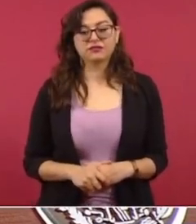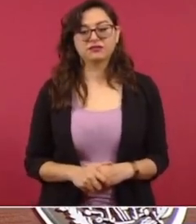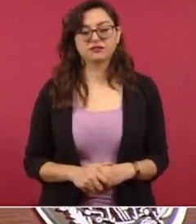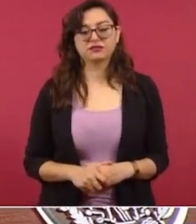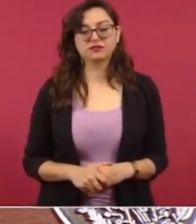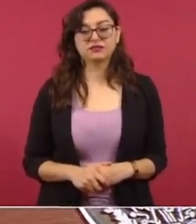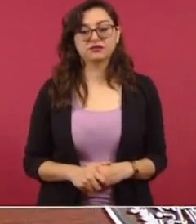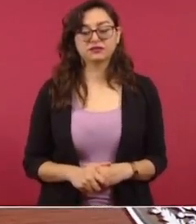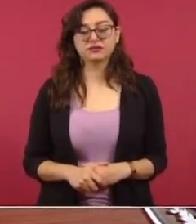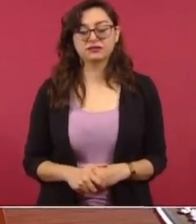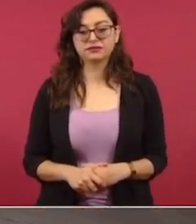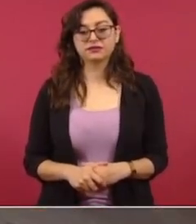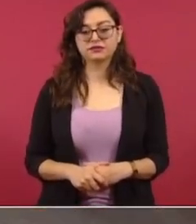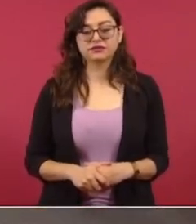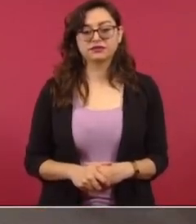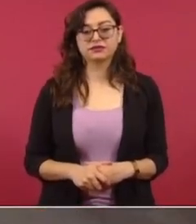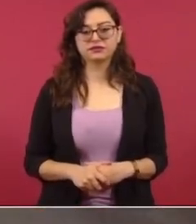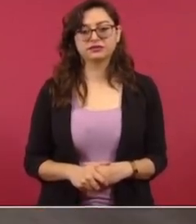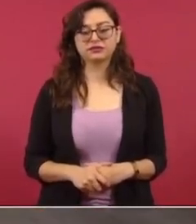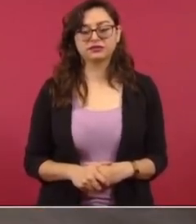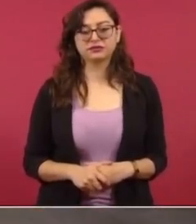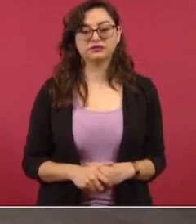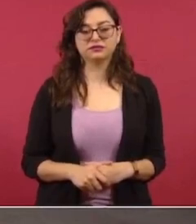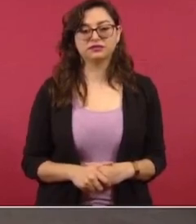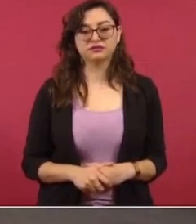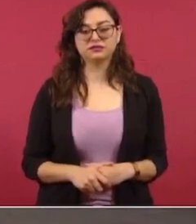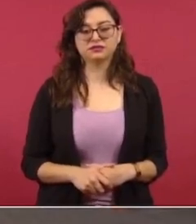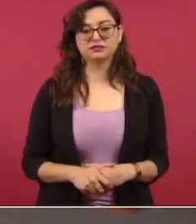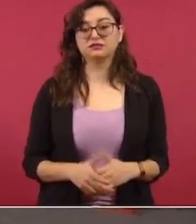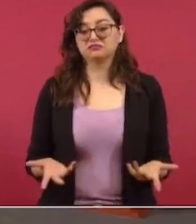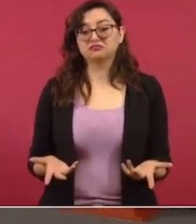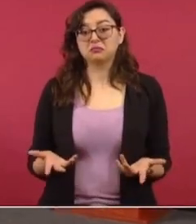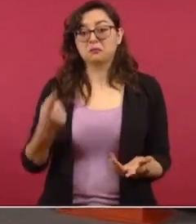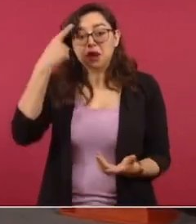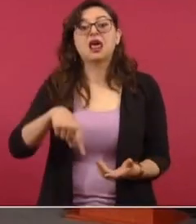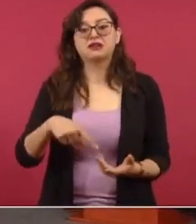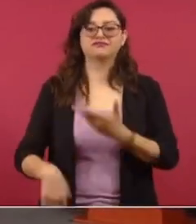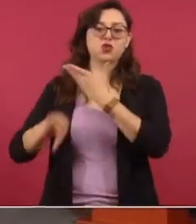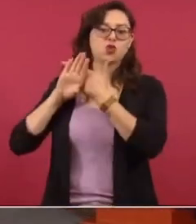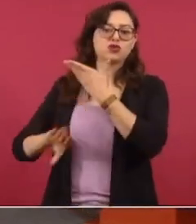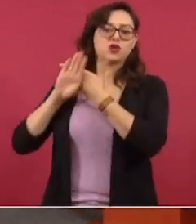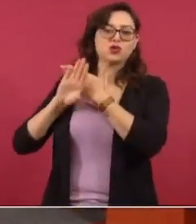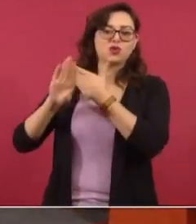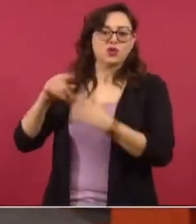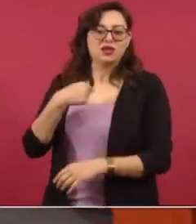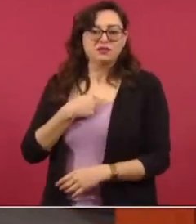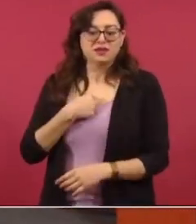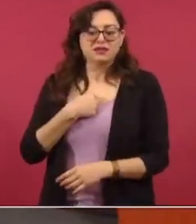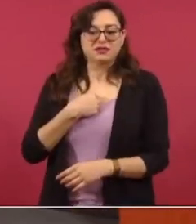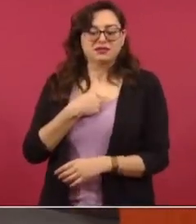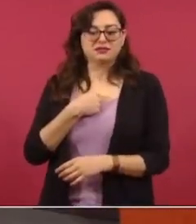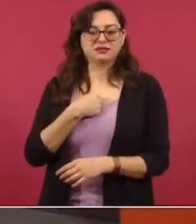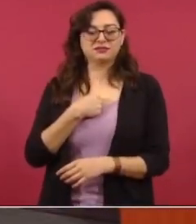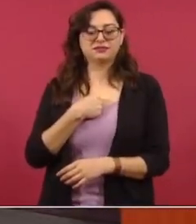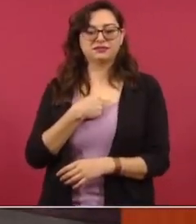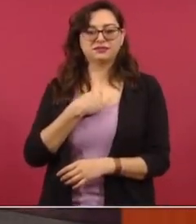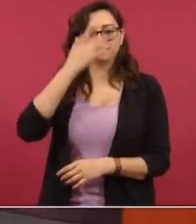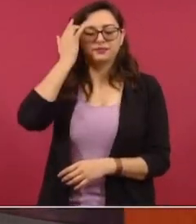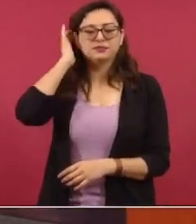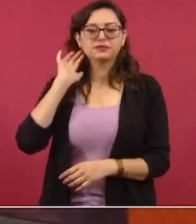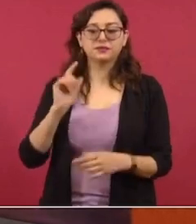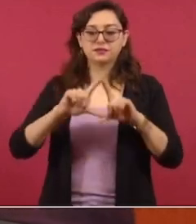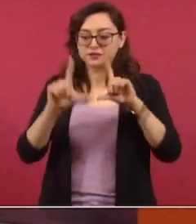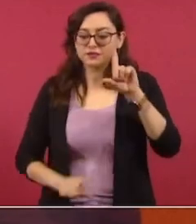enfrentar a nuestro gobierno y tratar de frenar